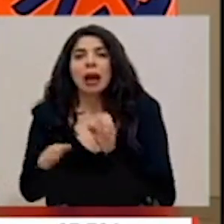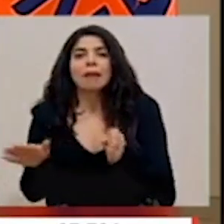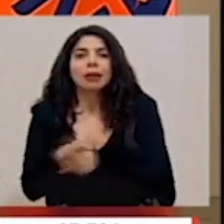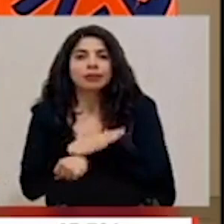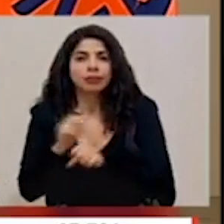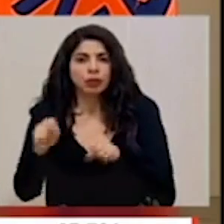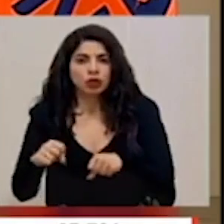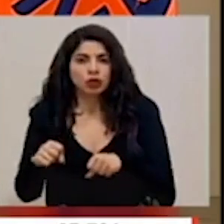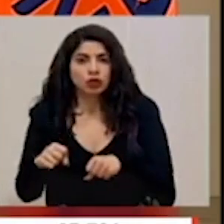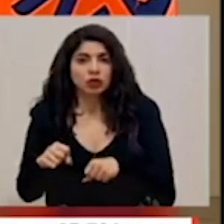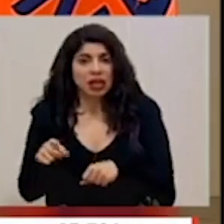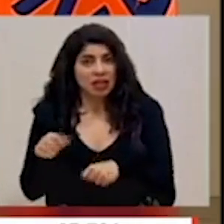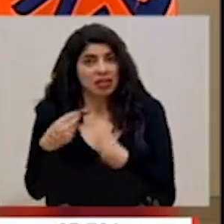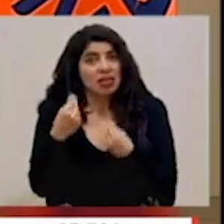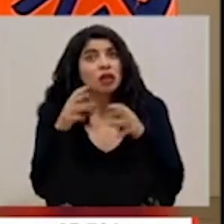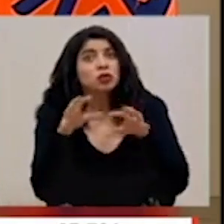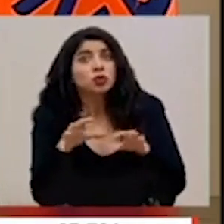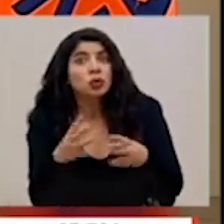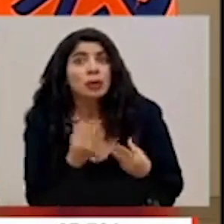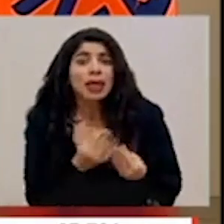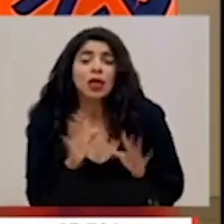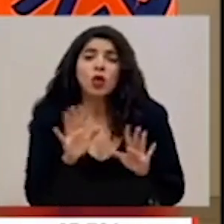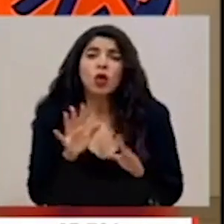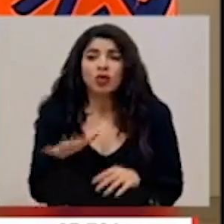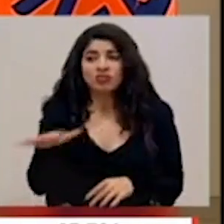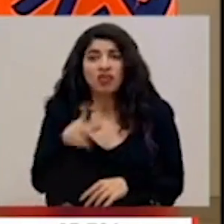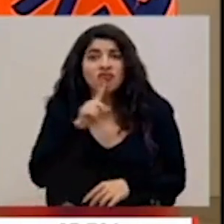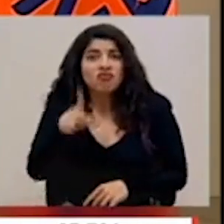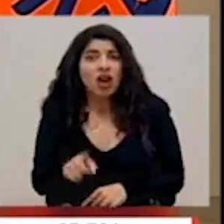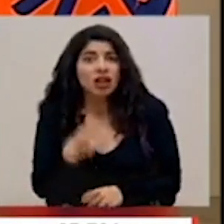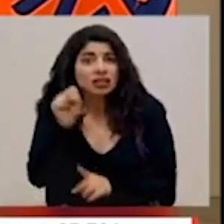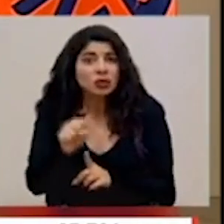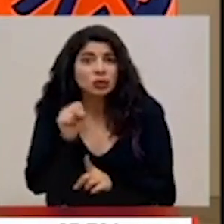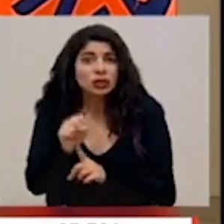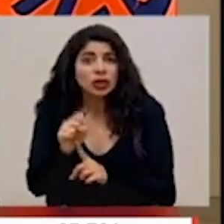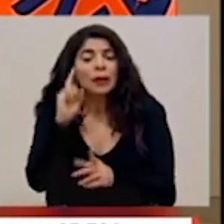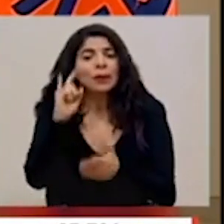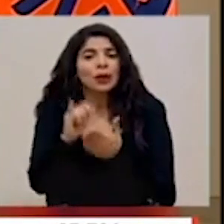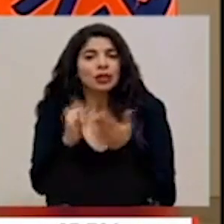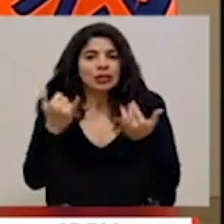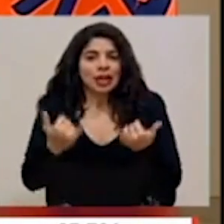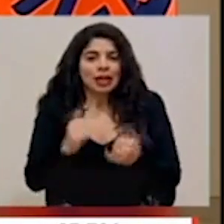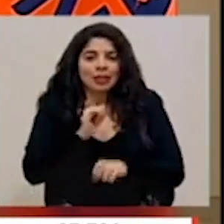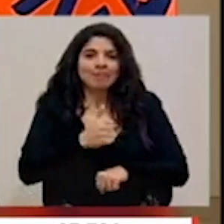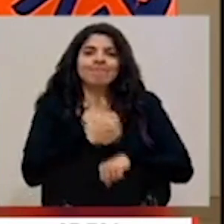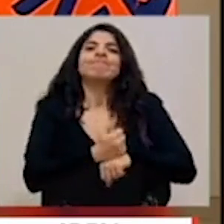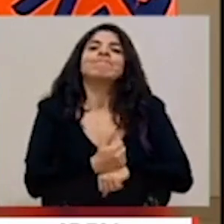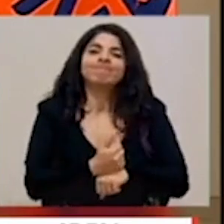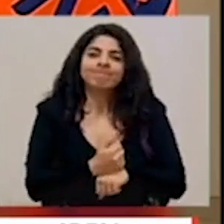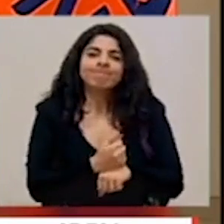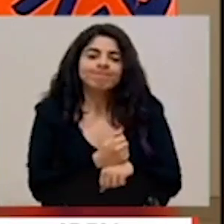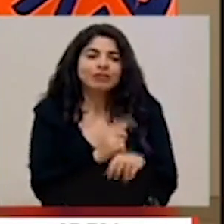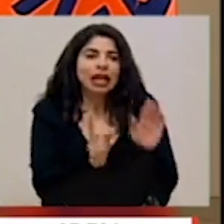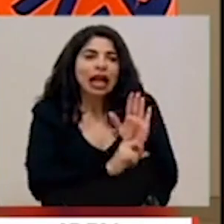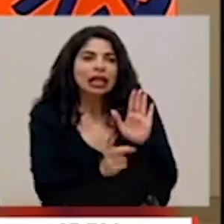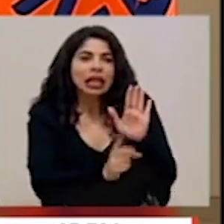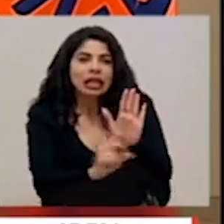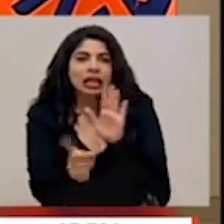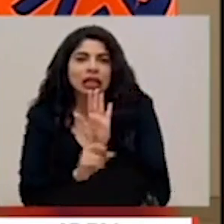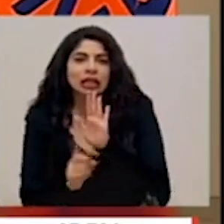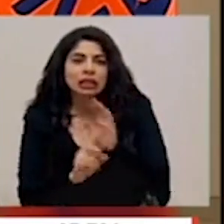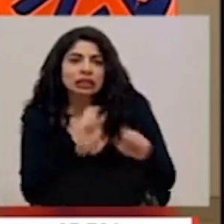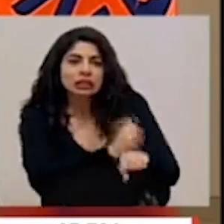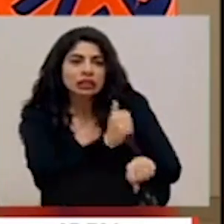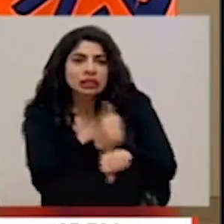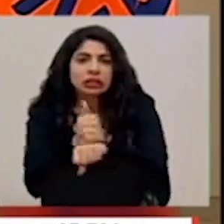realidad, es un tema de realidad operativa y justamente por eso es que se establece el seguimiento por medio de alertas y se